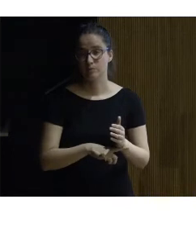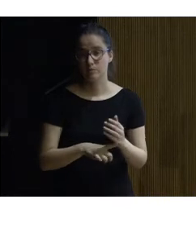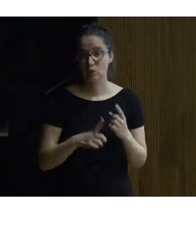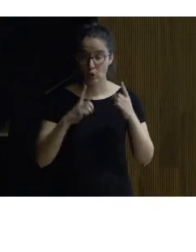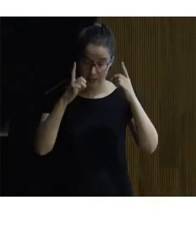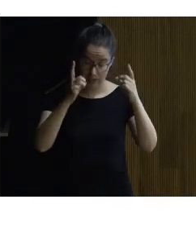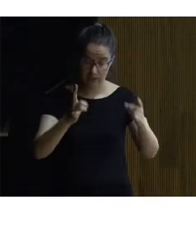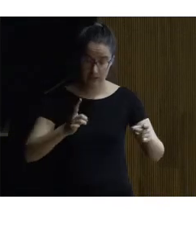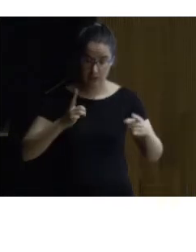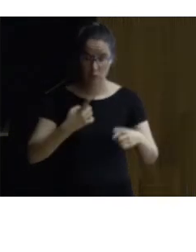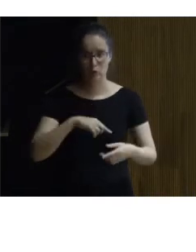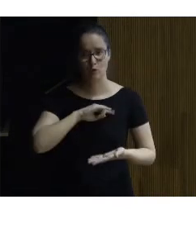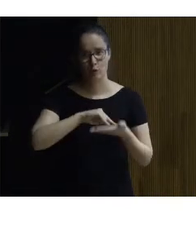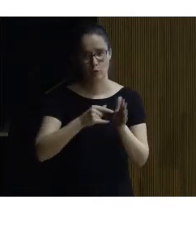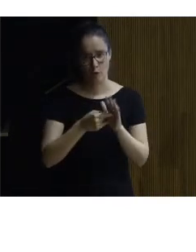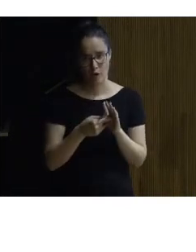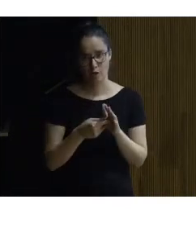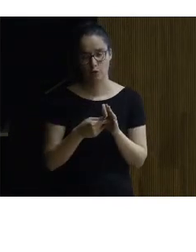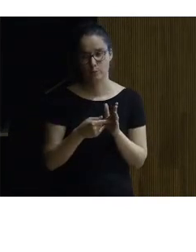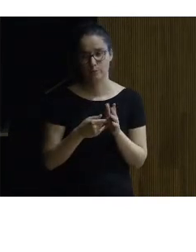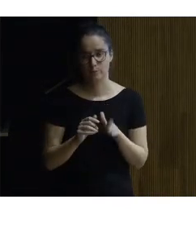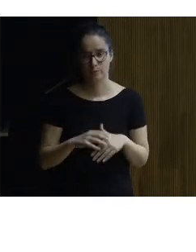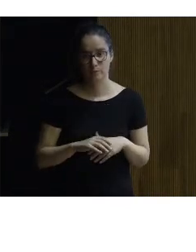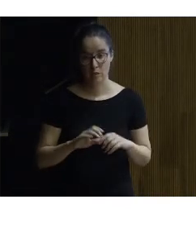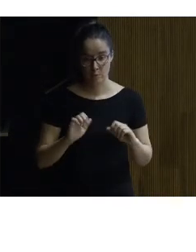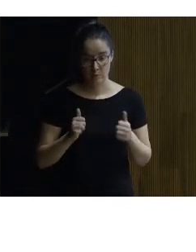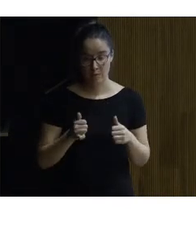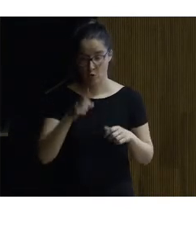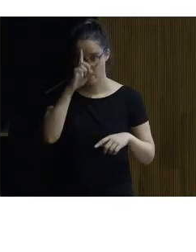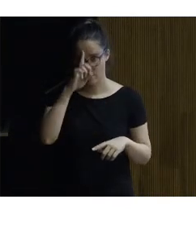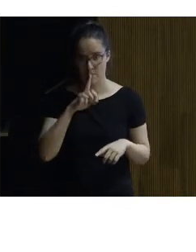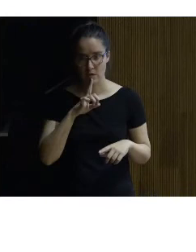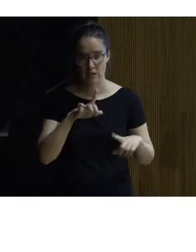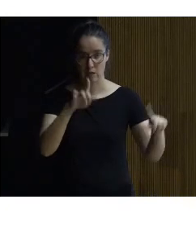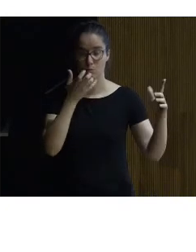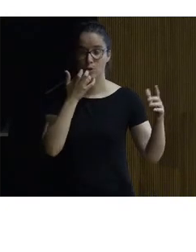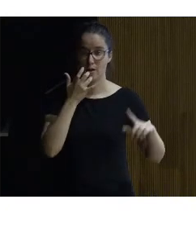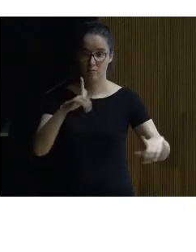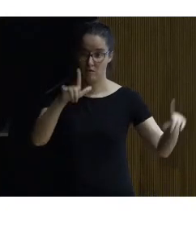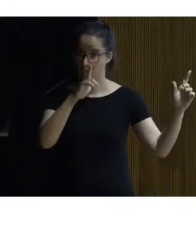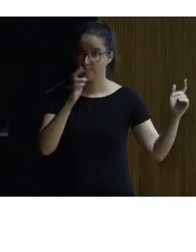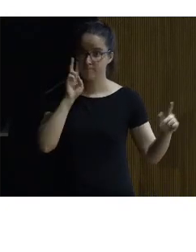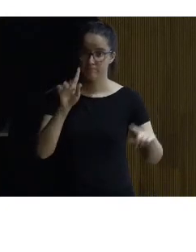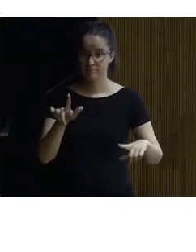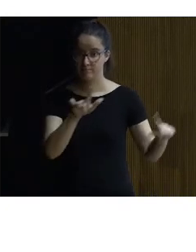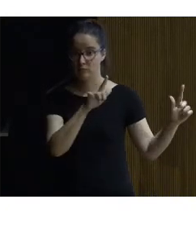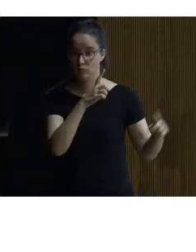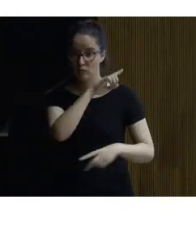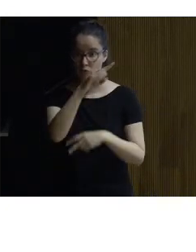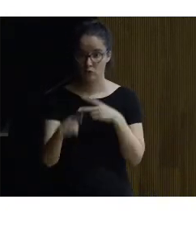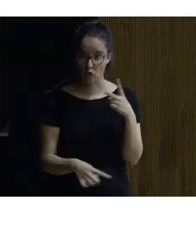en nuestro proyecto en las primeras imágenes que son por ejemplo estas que vemos aquí vemos como dos